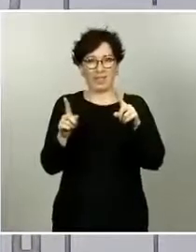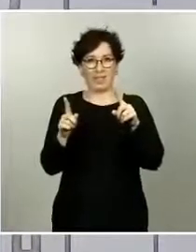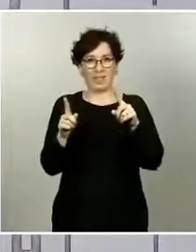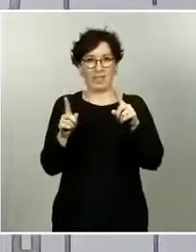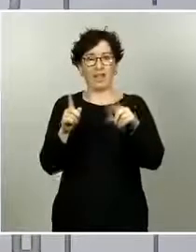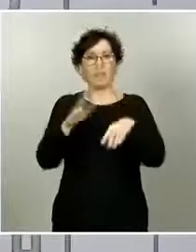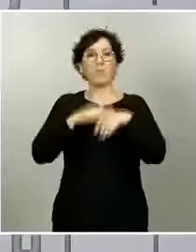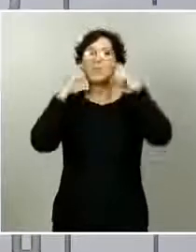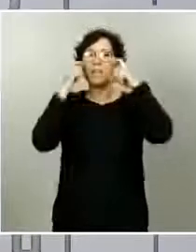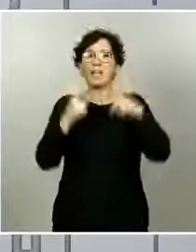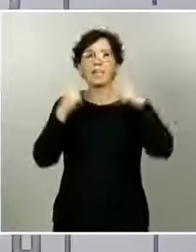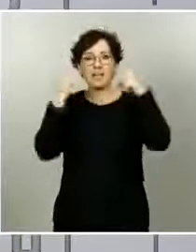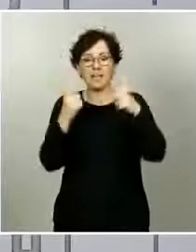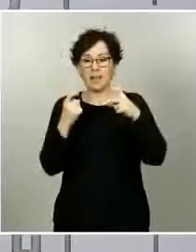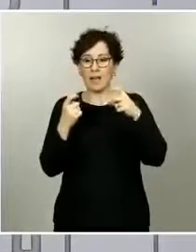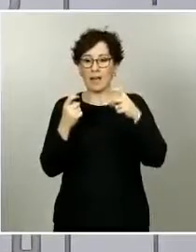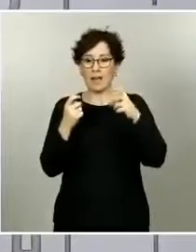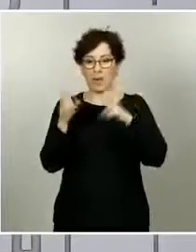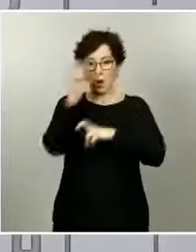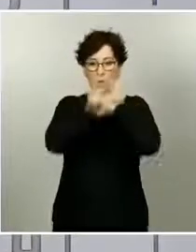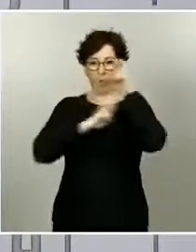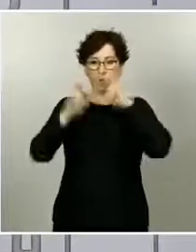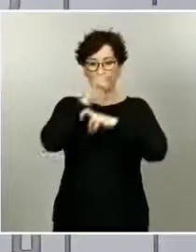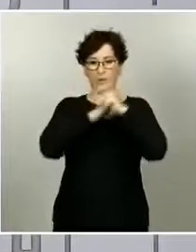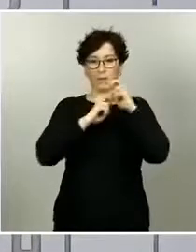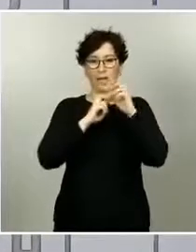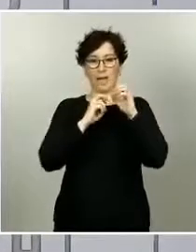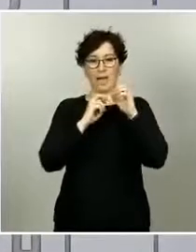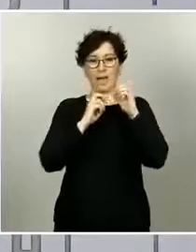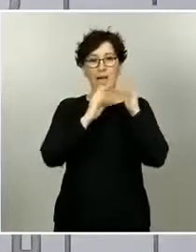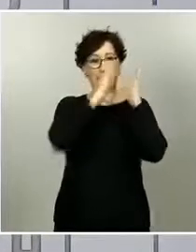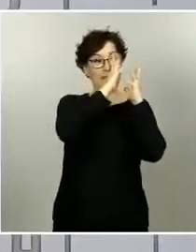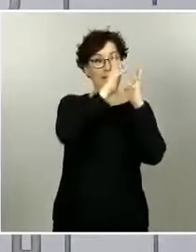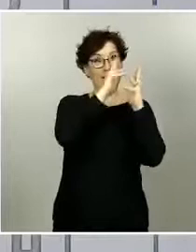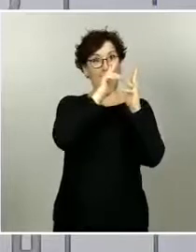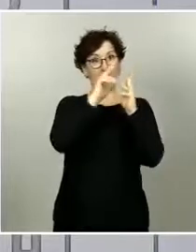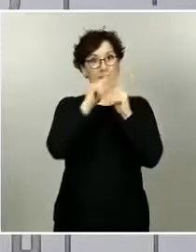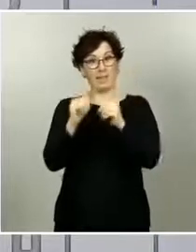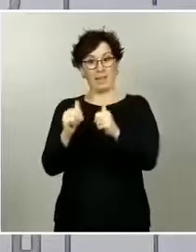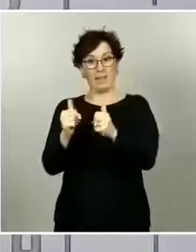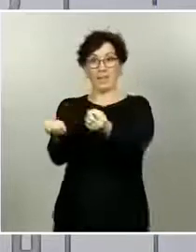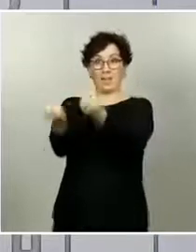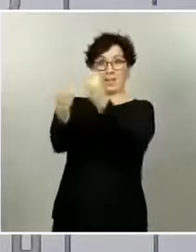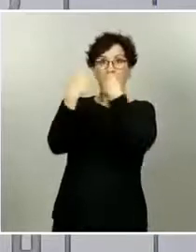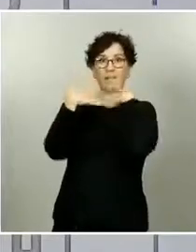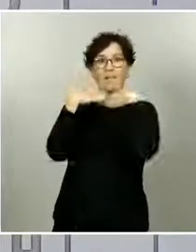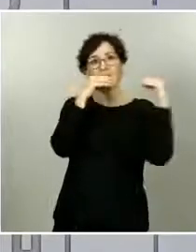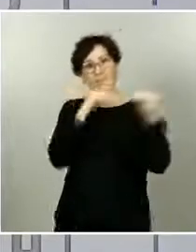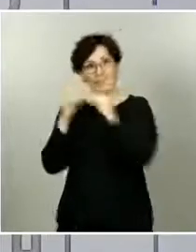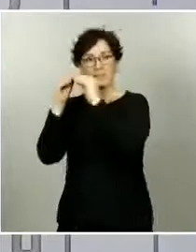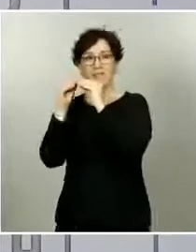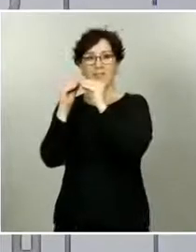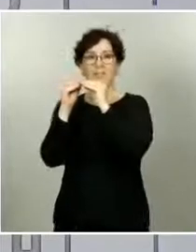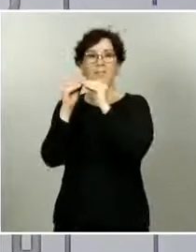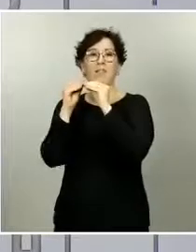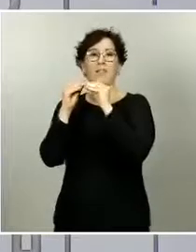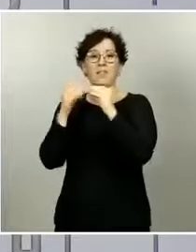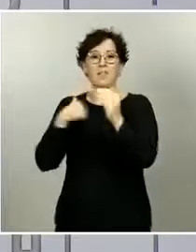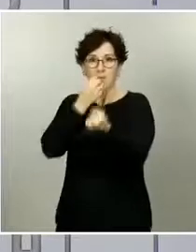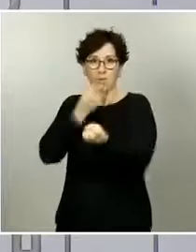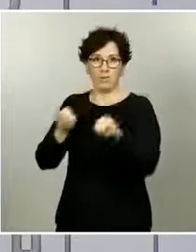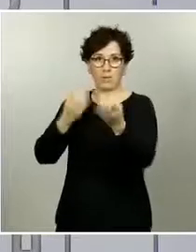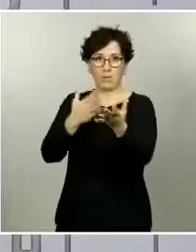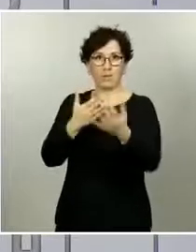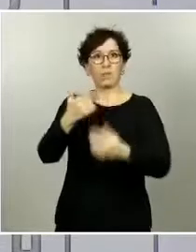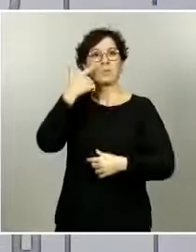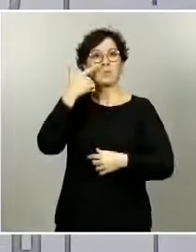de dar los datos porque vamos a tratar de compaginarla con los días naturales de 0 horas a 24 horas.